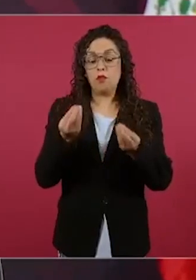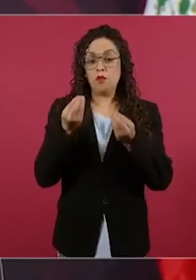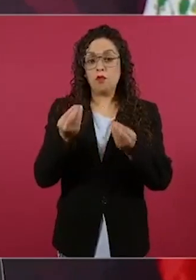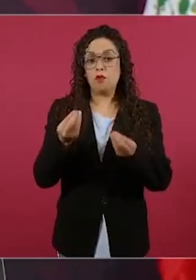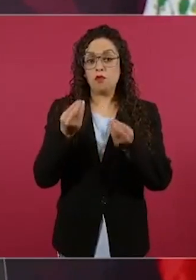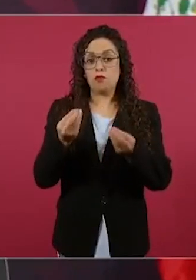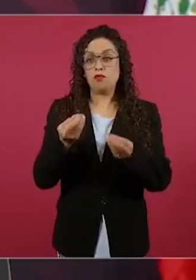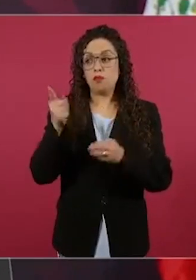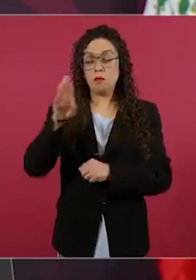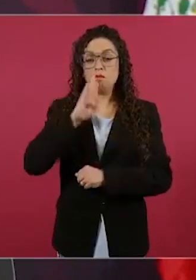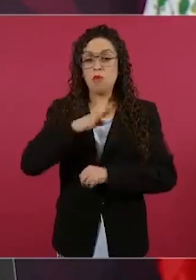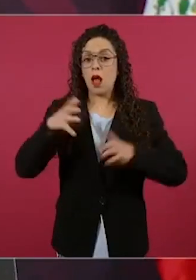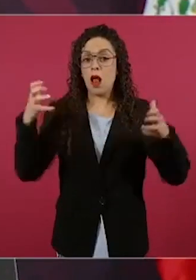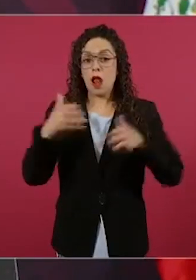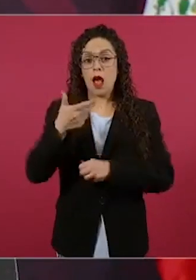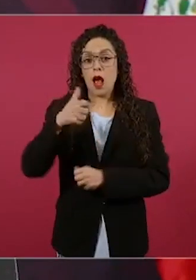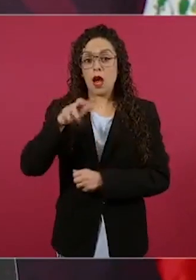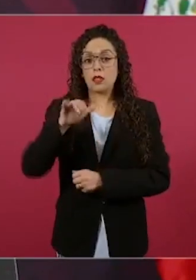García Luna.